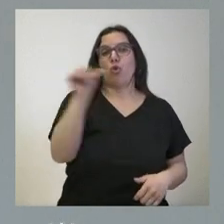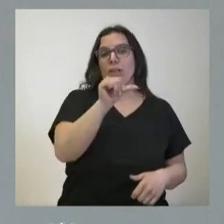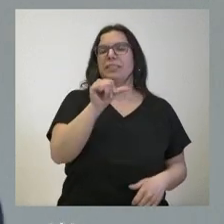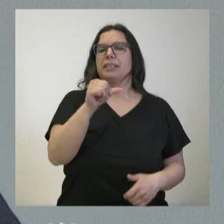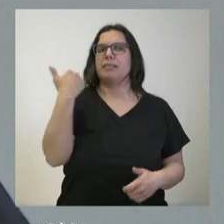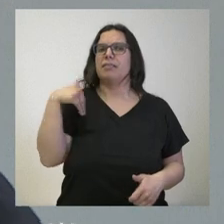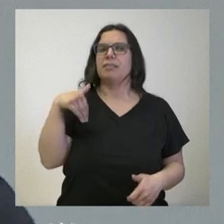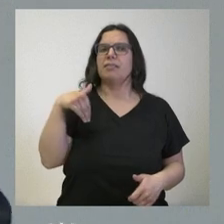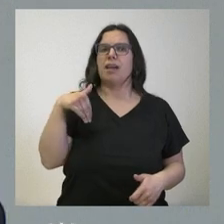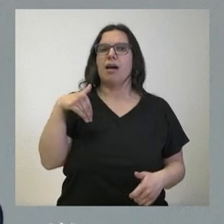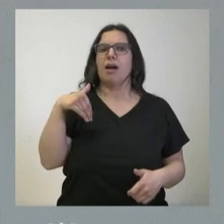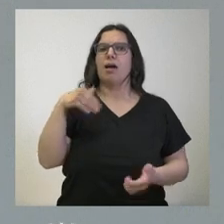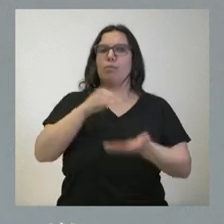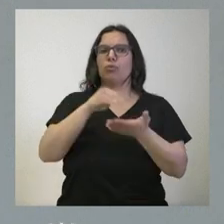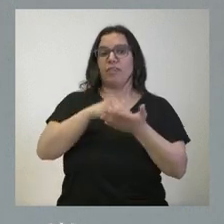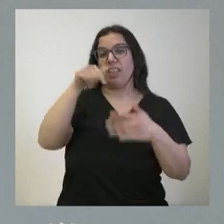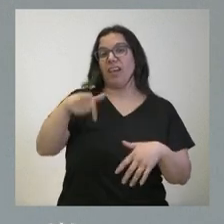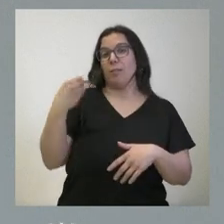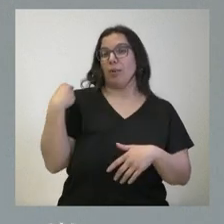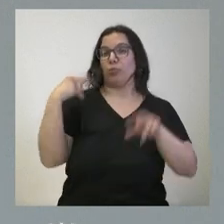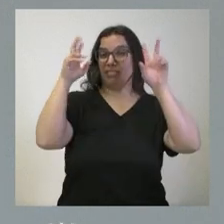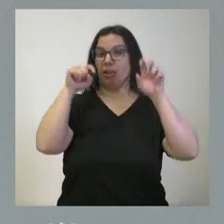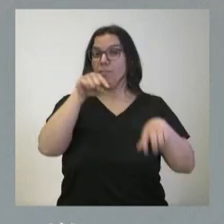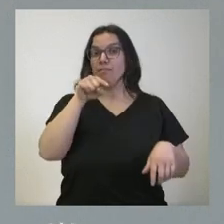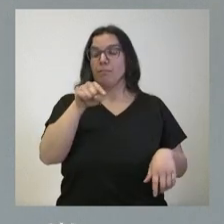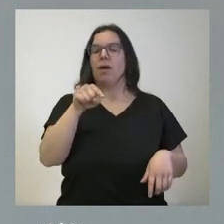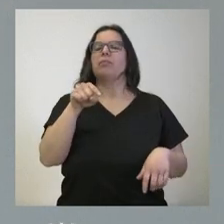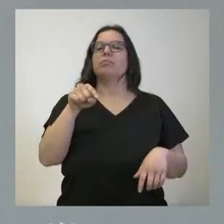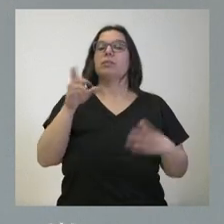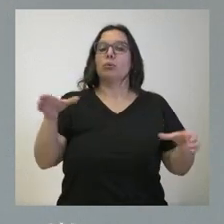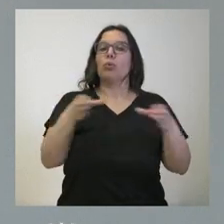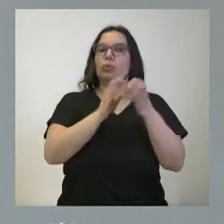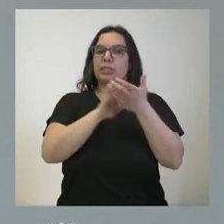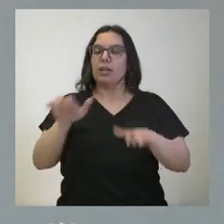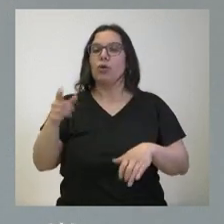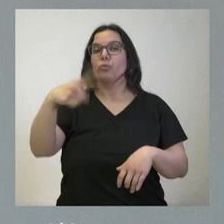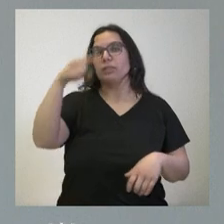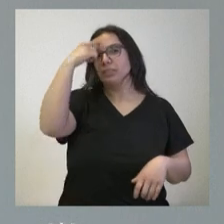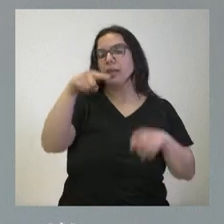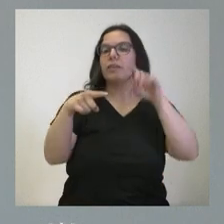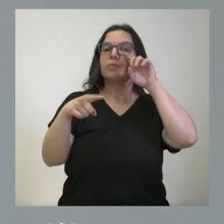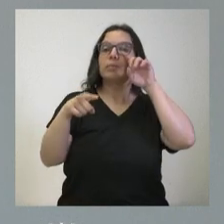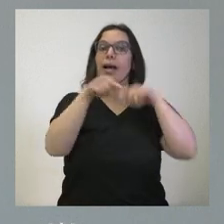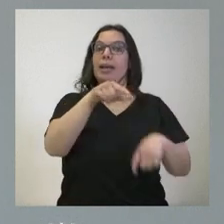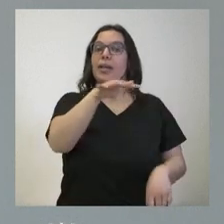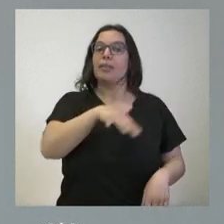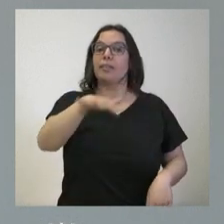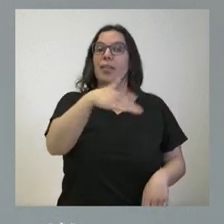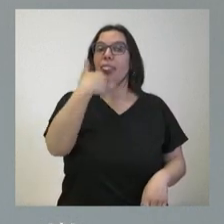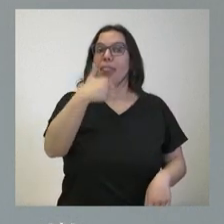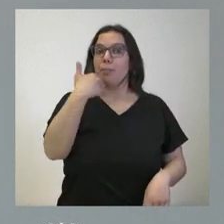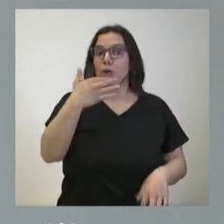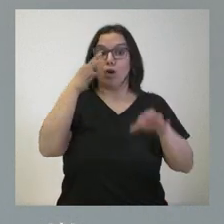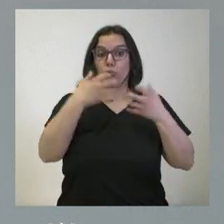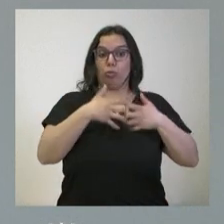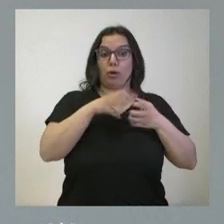las veces en donde aquí en esta sesión se ha preguntado por ello y la aportación de la Junta de Castilla y León. Saben ustedes que nosotros tenemos allí en Zamora, al lado justo